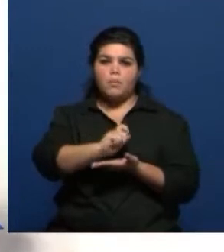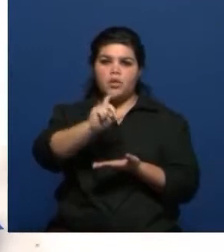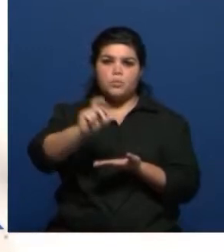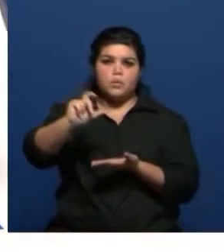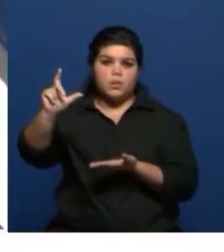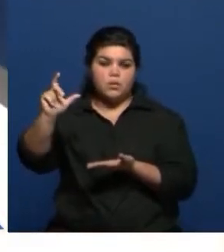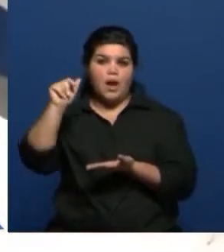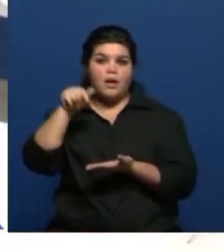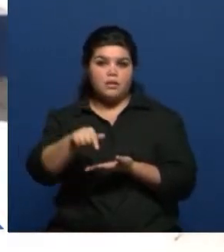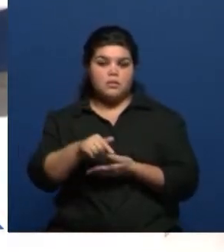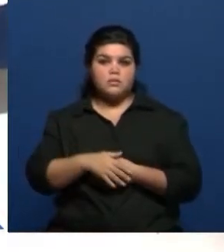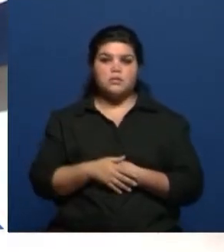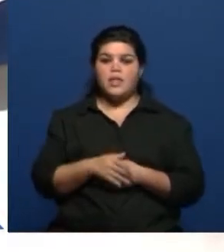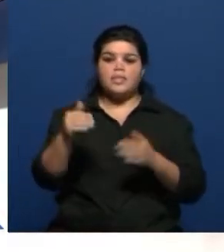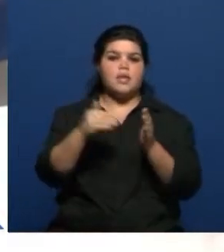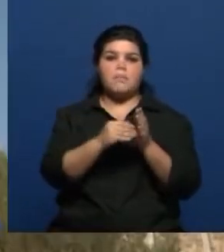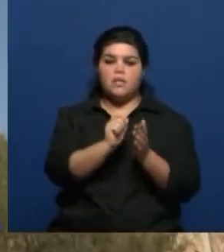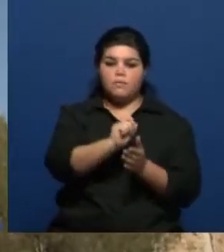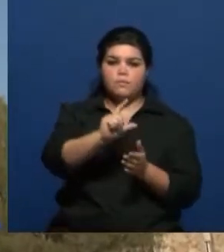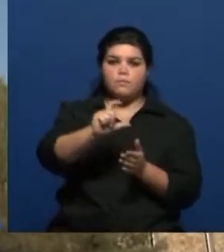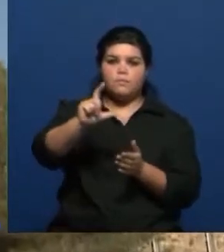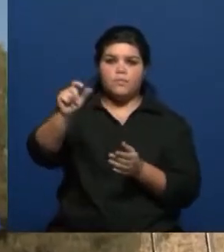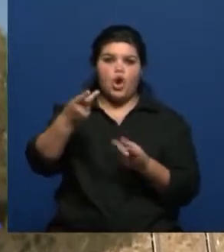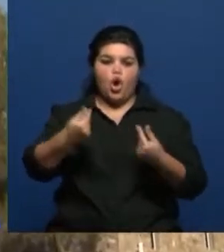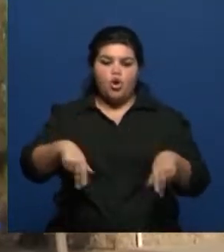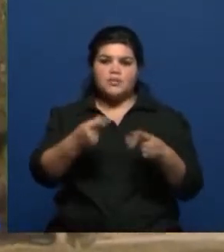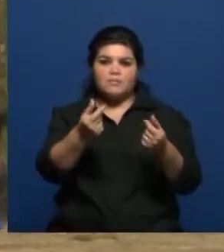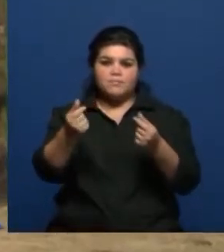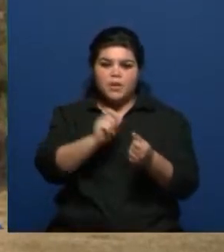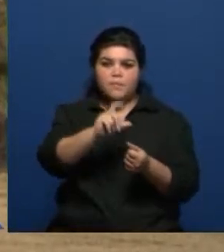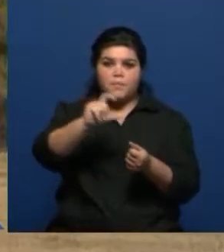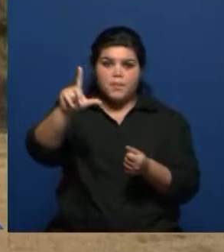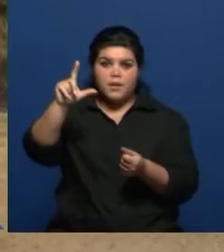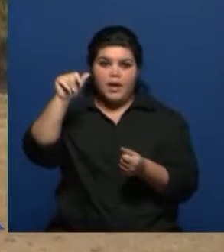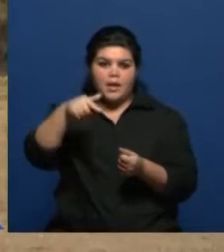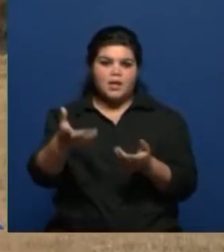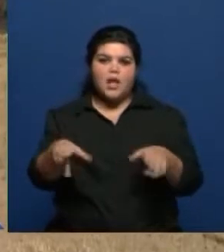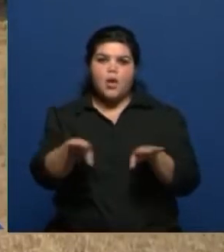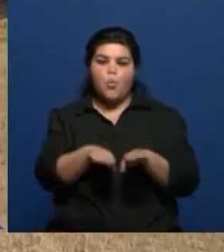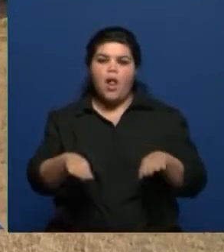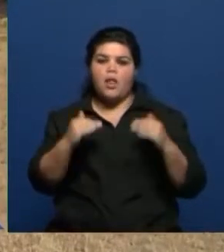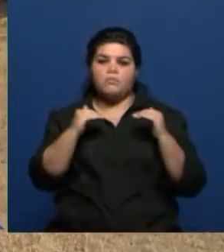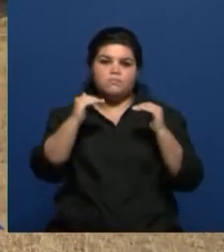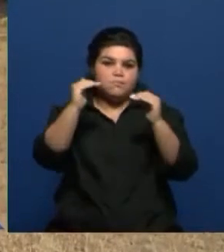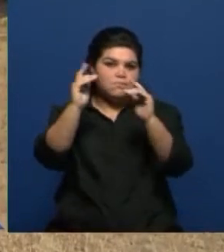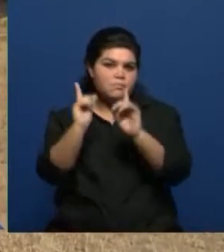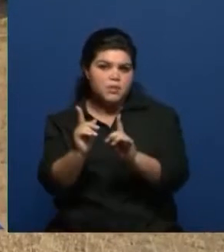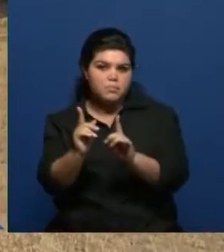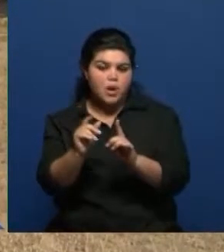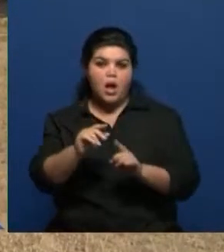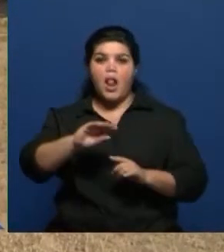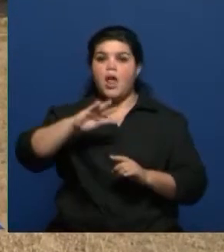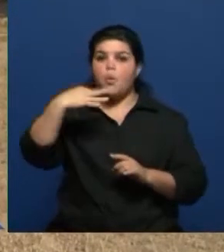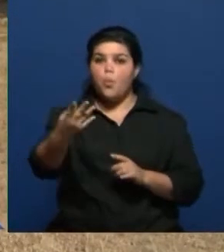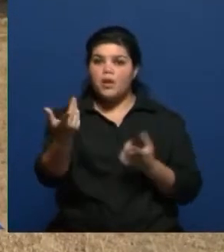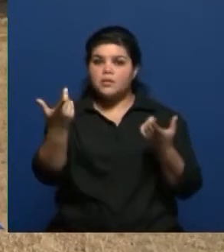la inflación se iba a ir desarrollando. Y recién en la cuarta